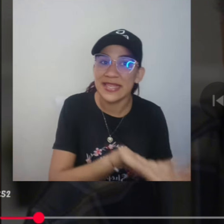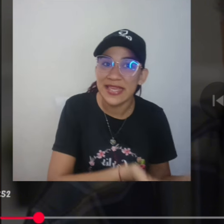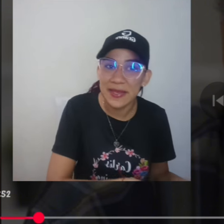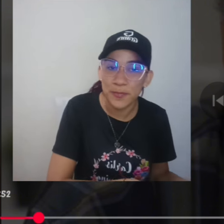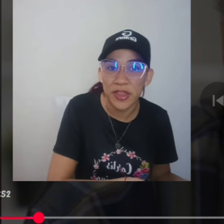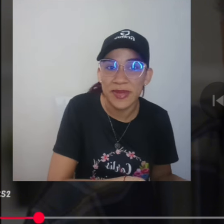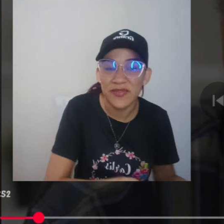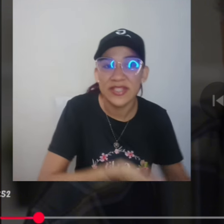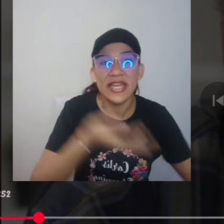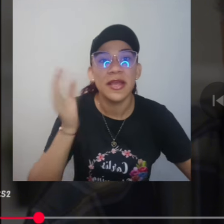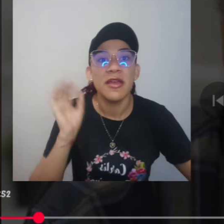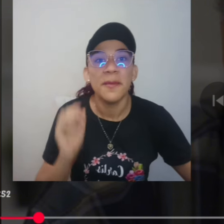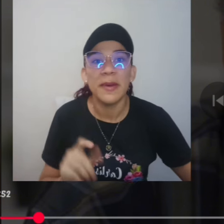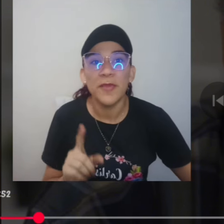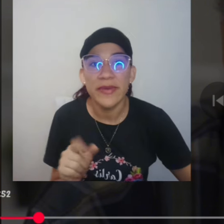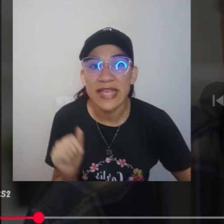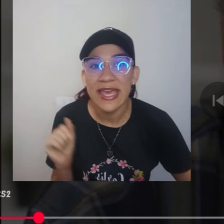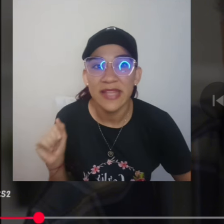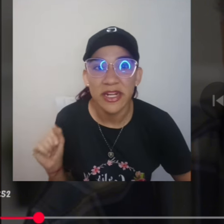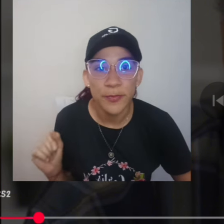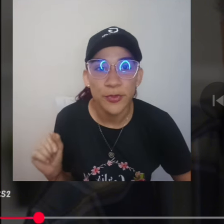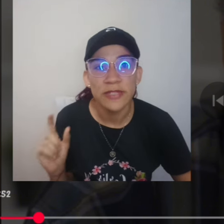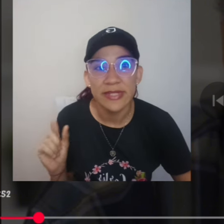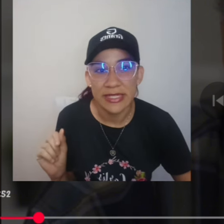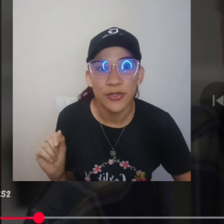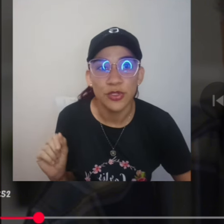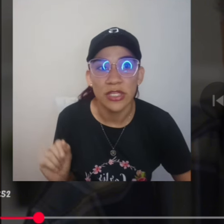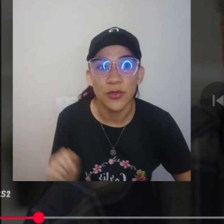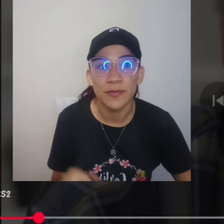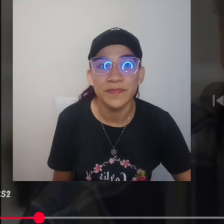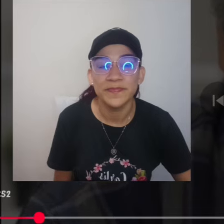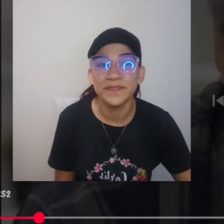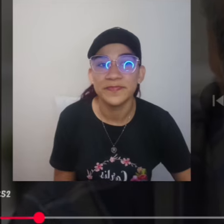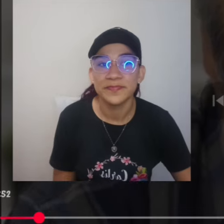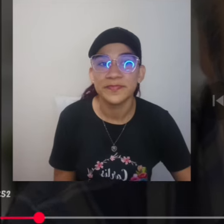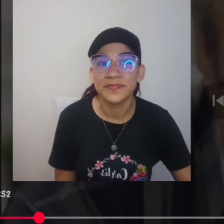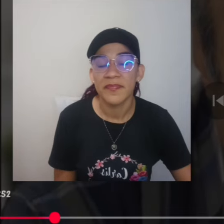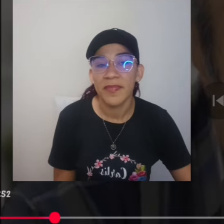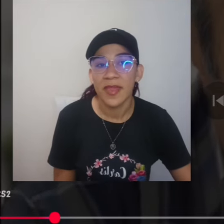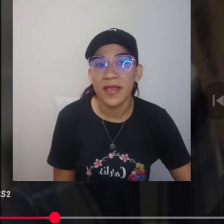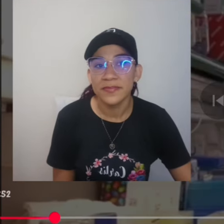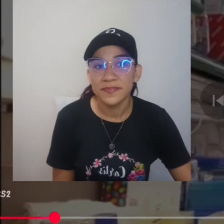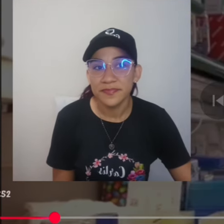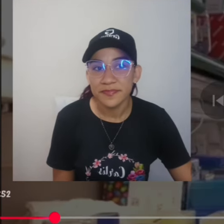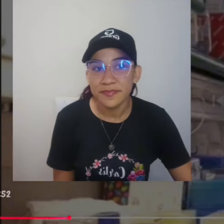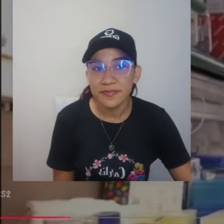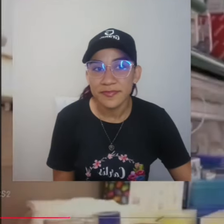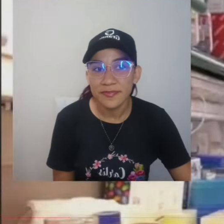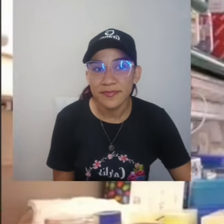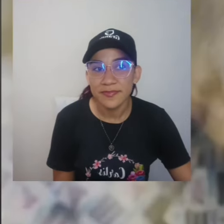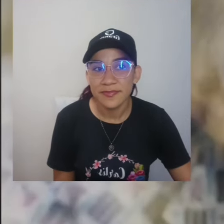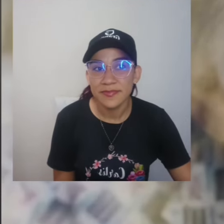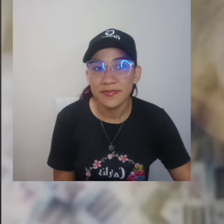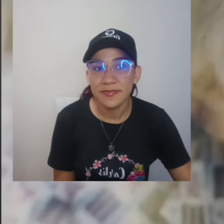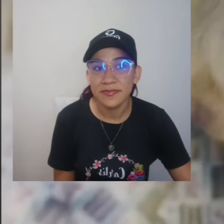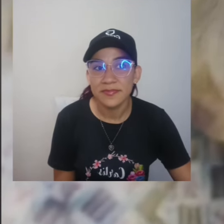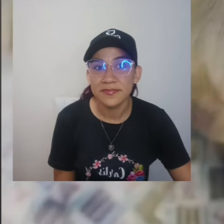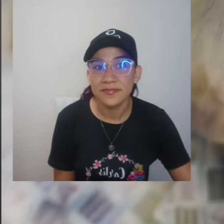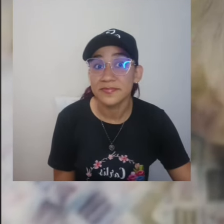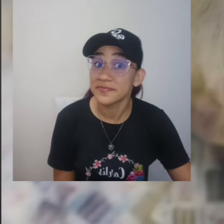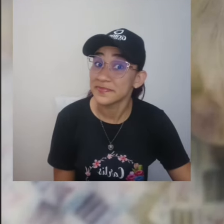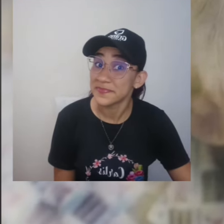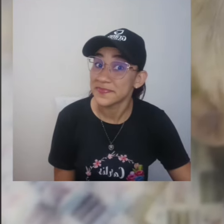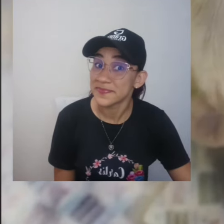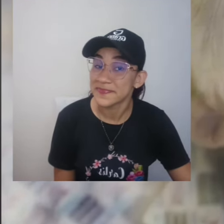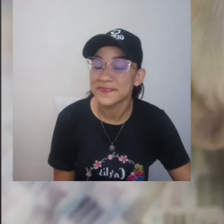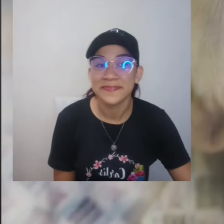dicen que puede beneficiar. Vamos a ver este reporte bastante cortico. Consumo de café, según un reciente estudio, podría reducir el riesgo de